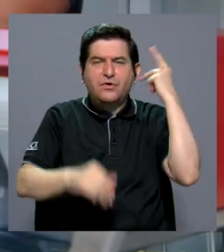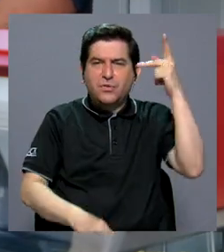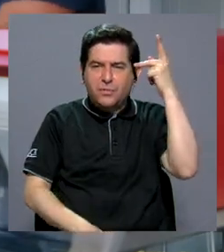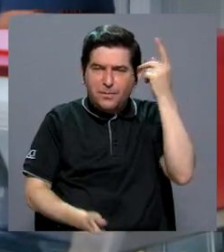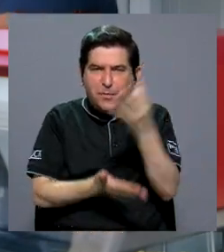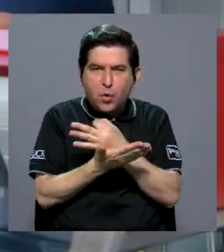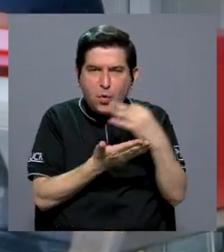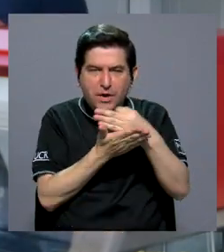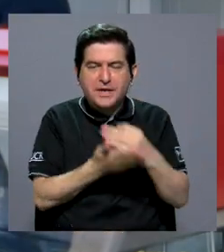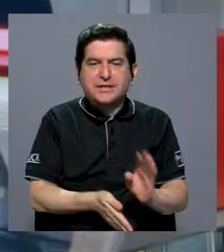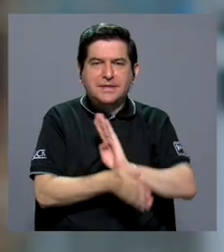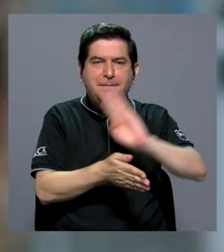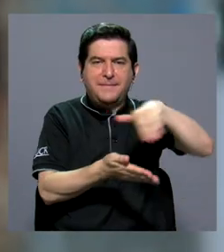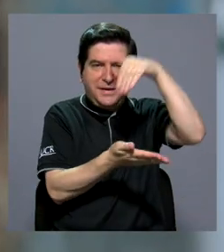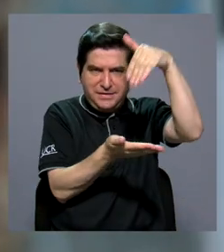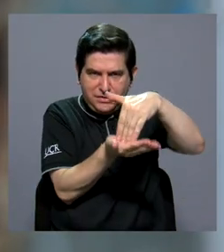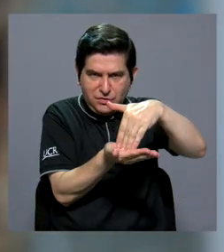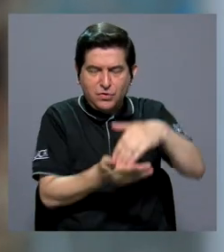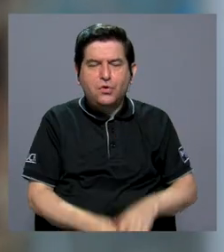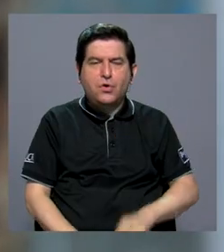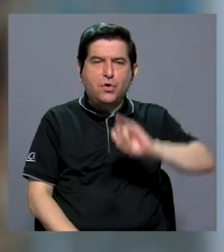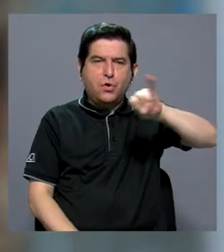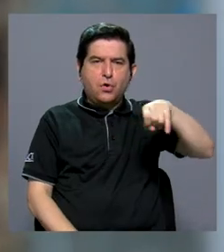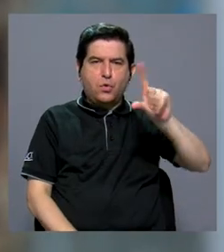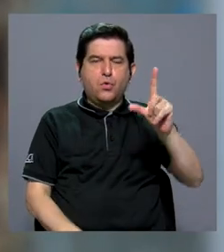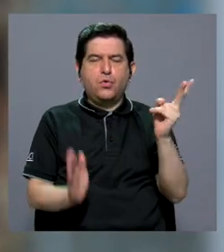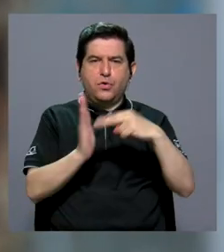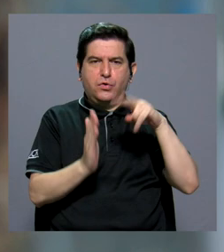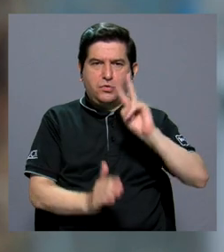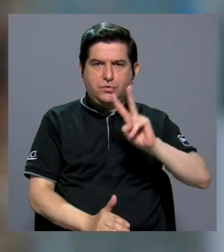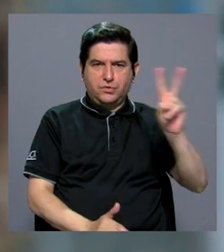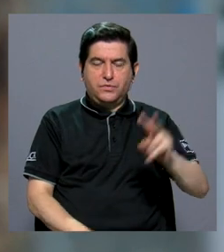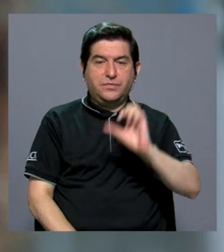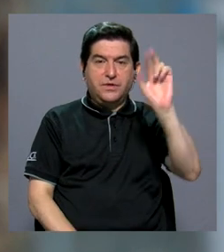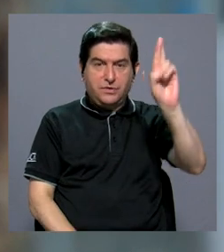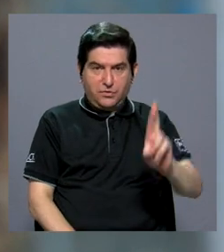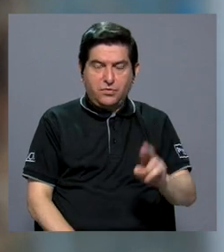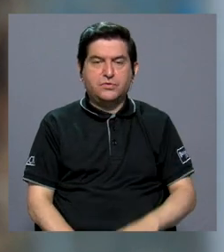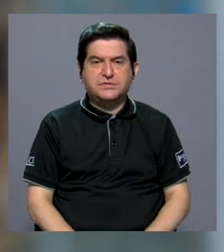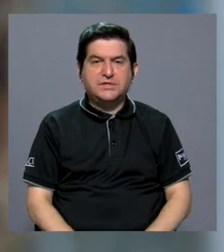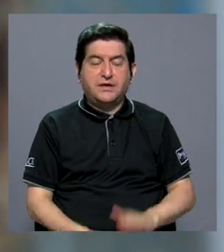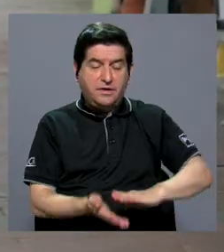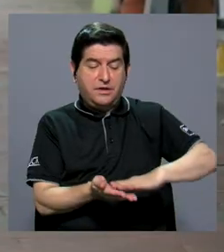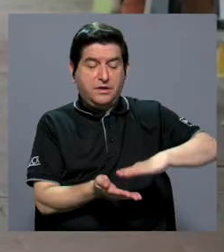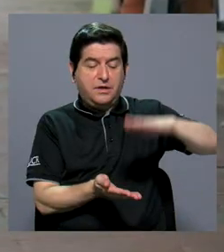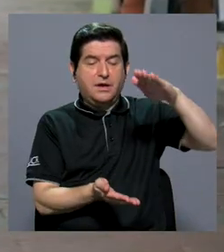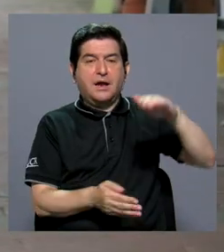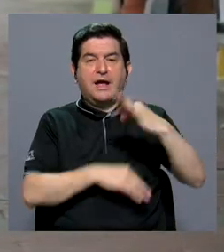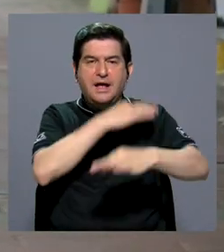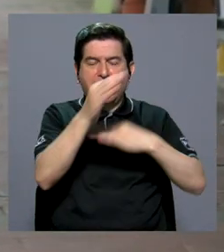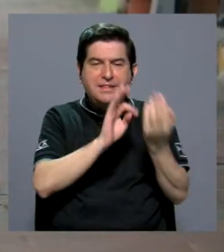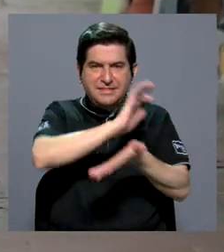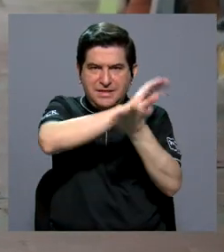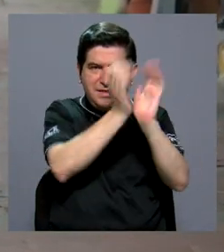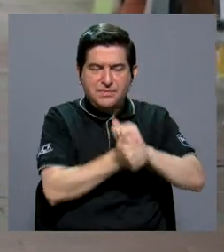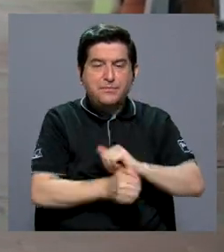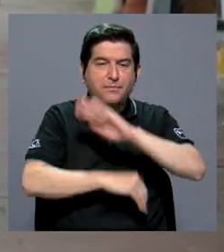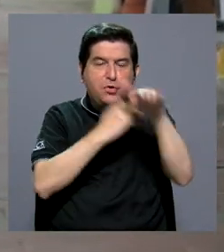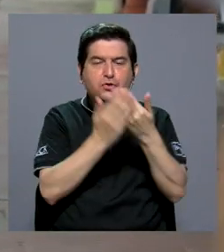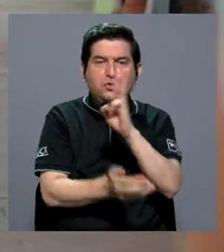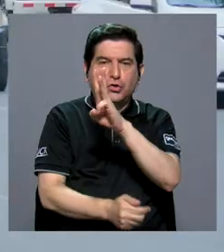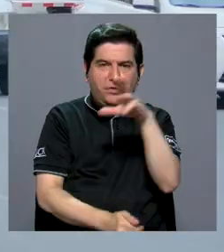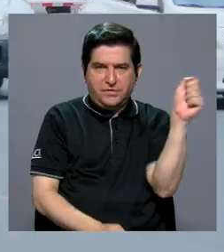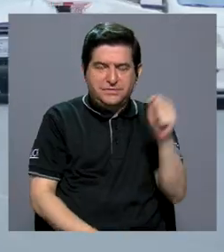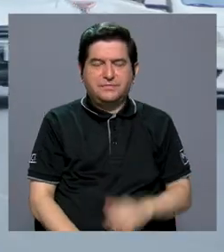informe de política monetaria del Banco Central de julio de 2022, Costa Rica ha visto un incremento del tipo de cambio